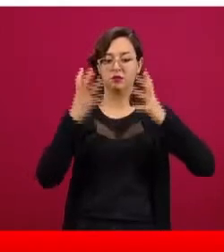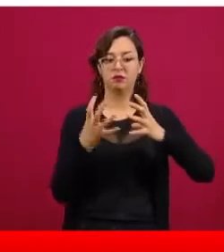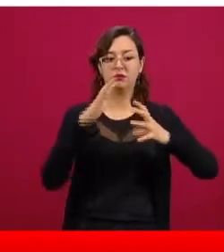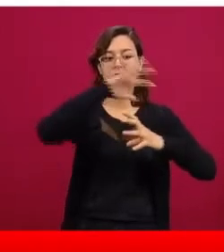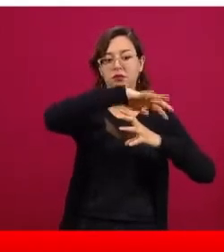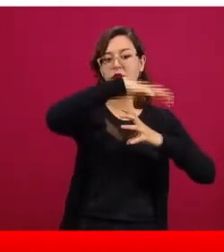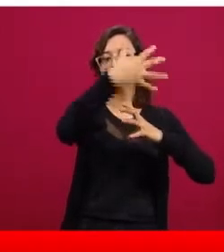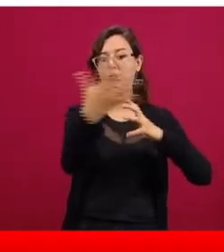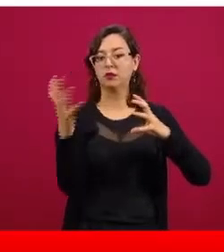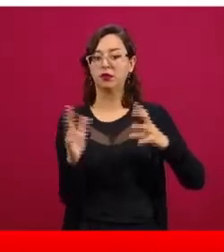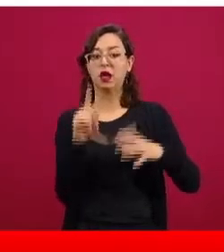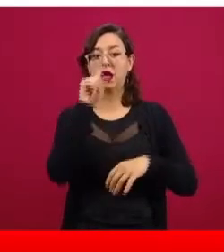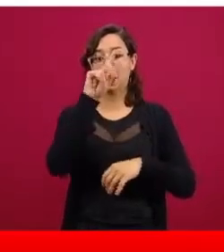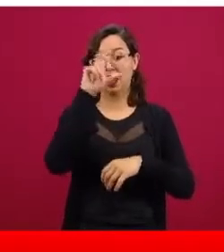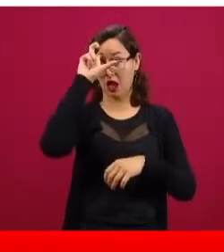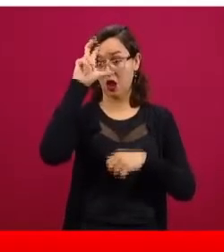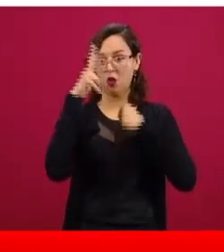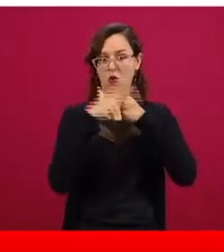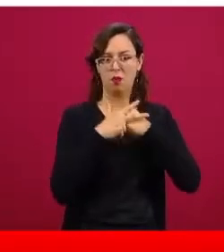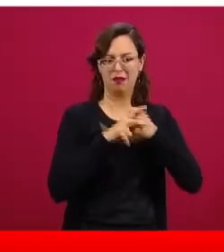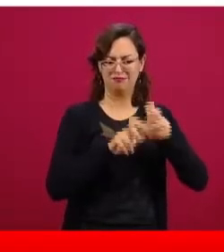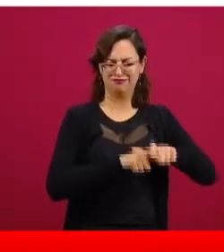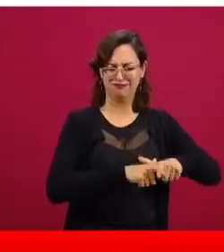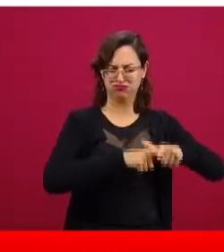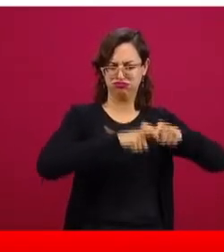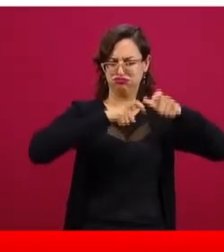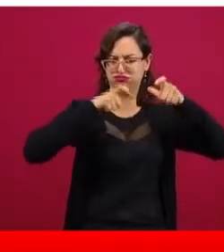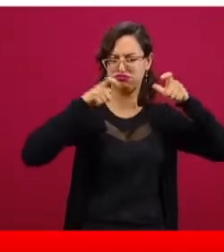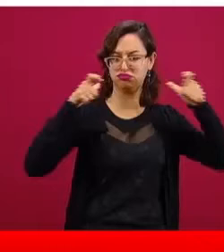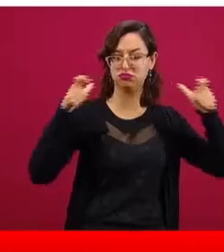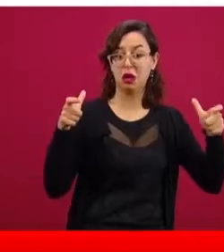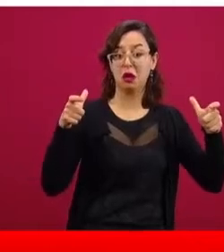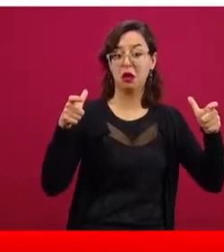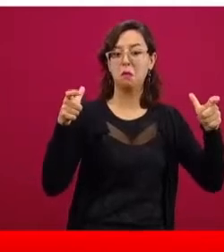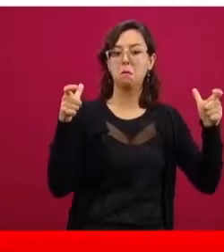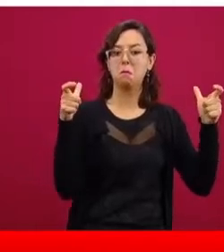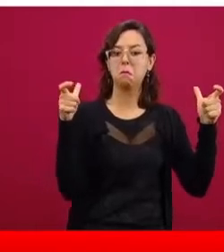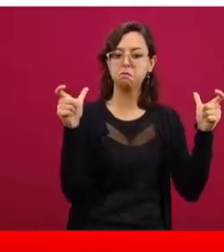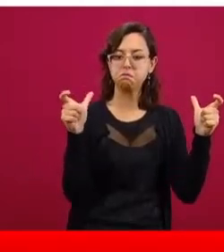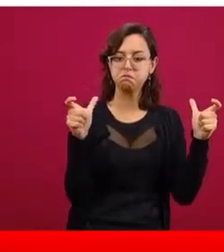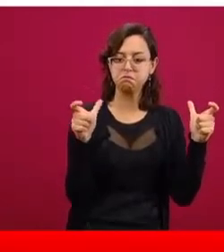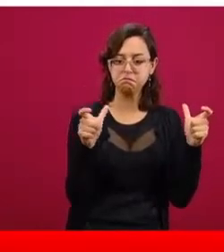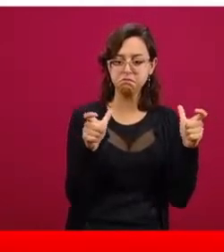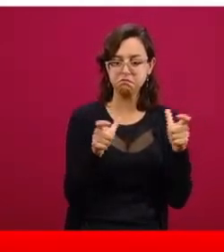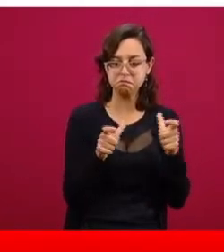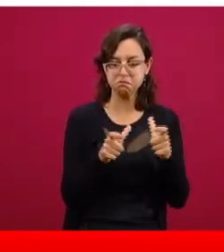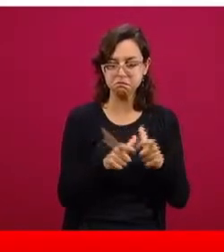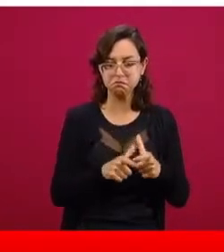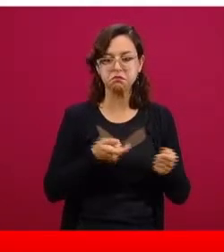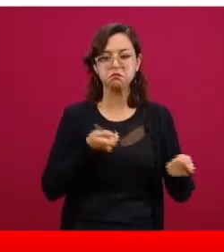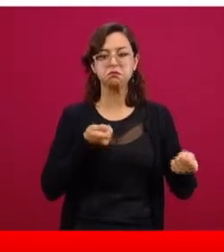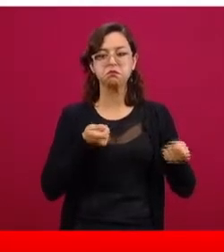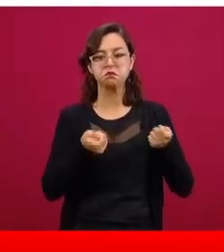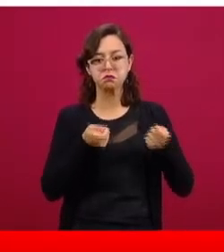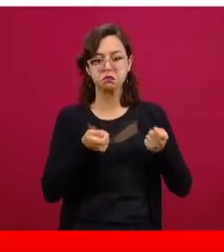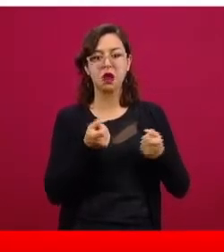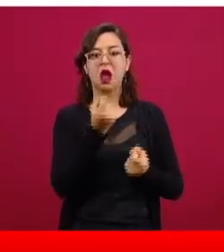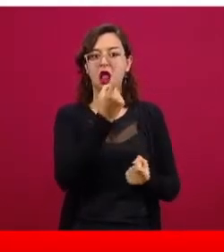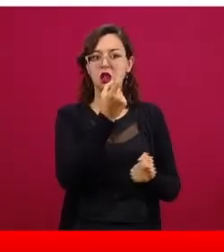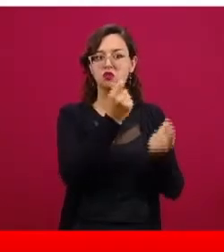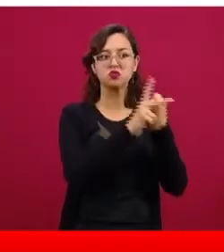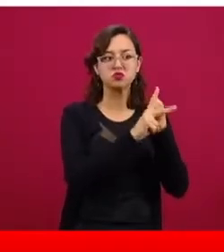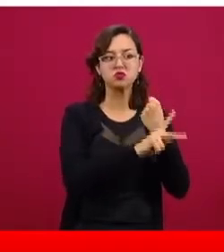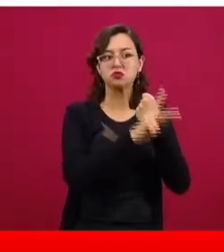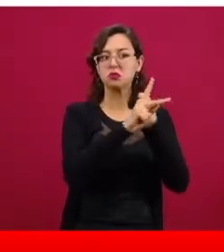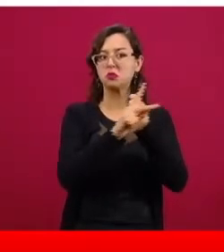empieza a disminuir ya la intensidad de su transmisión, la epidemia se vuelve estable, en algunos países ya se ven signos de